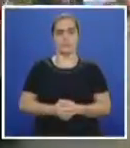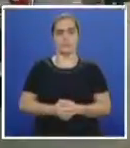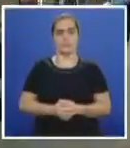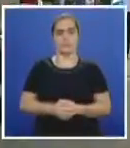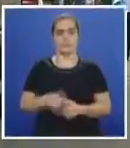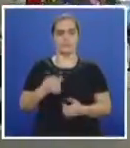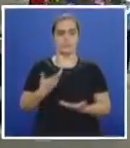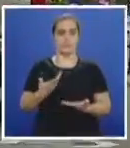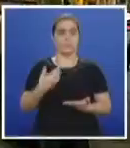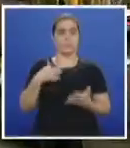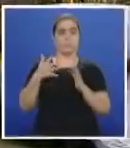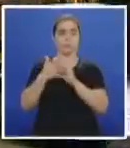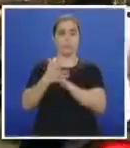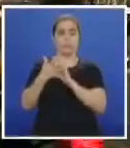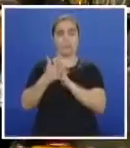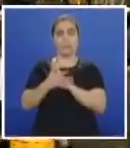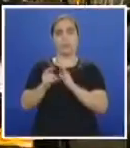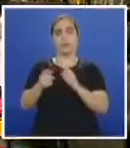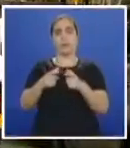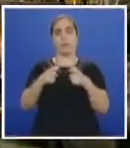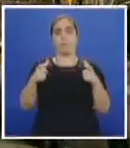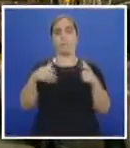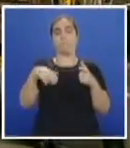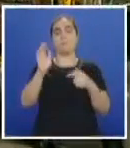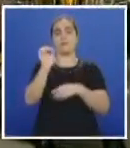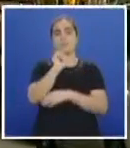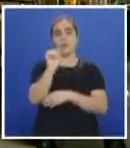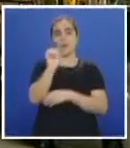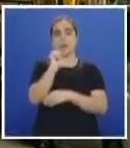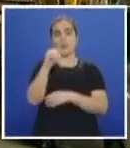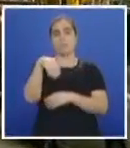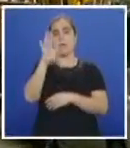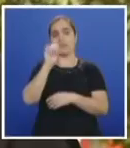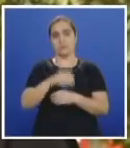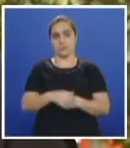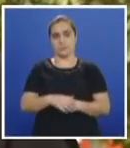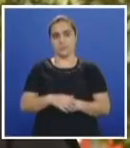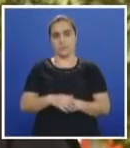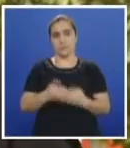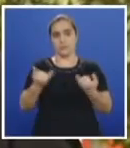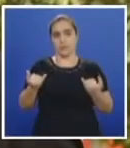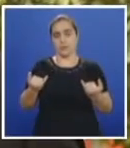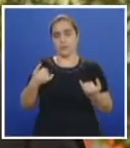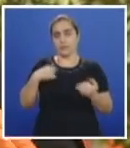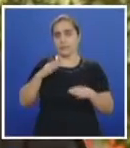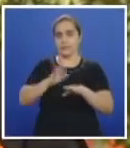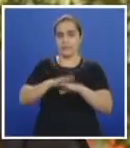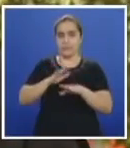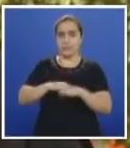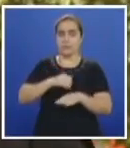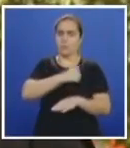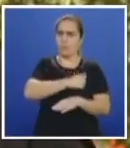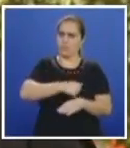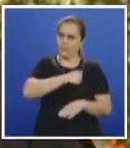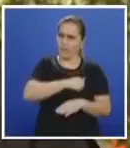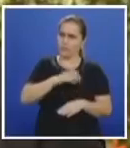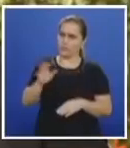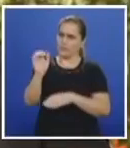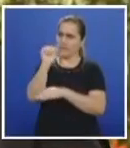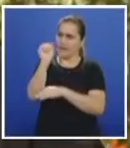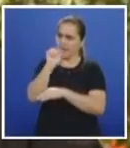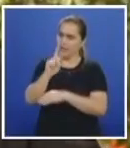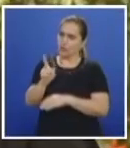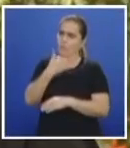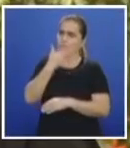En realidad hay que decir que hay un aumento de uso del vehículo, y lo que se está tratando de buscar es desestimar el uso del carro y